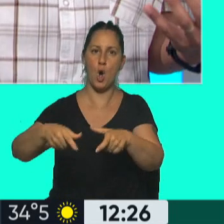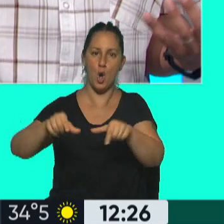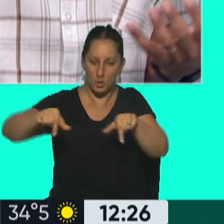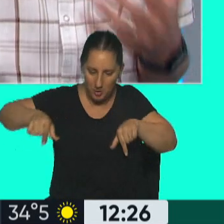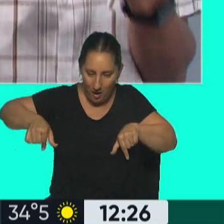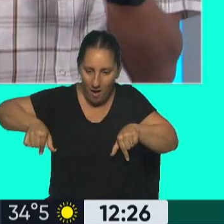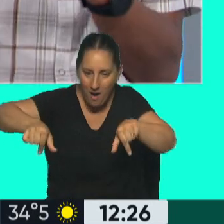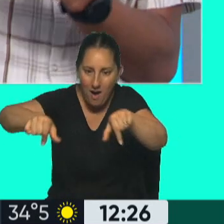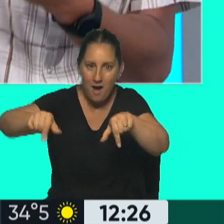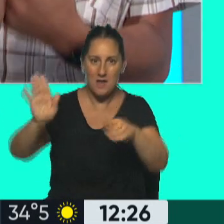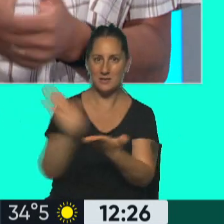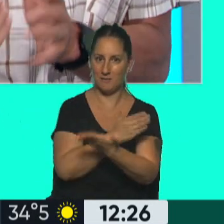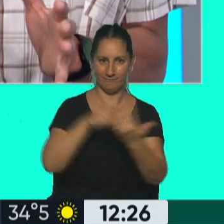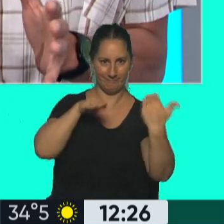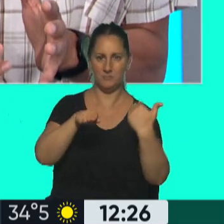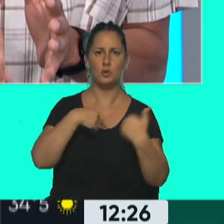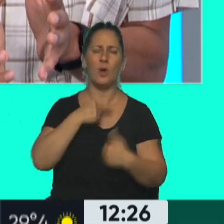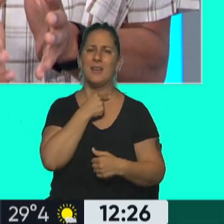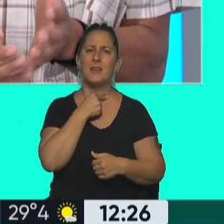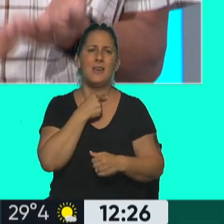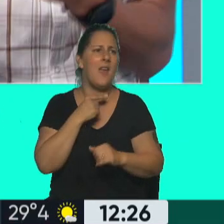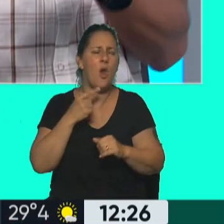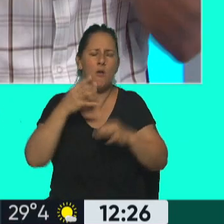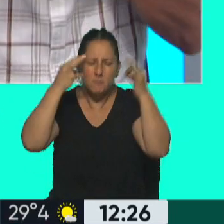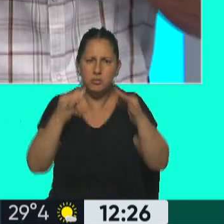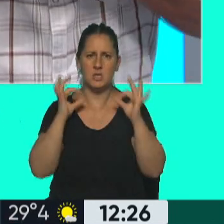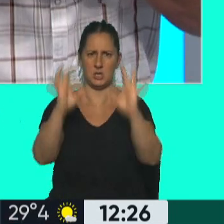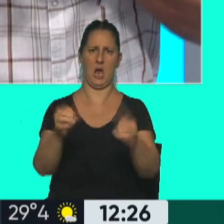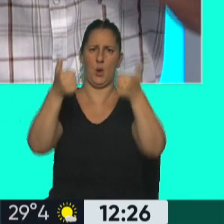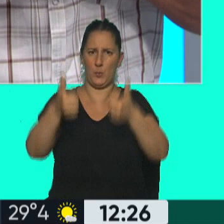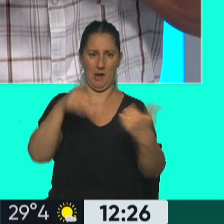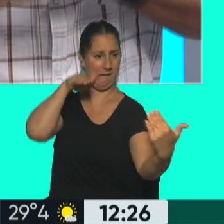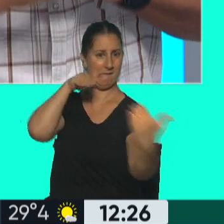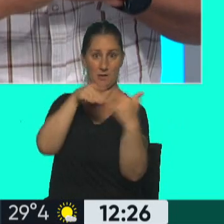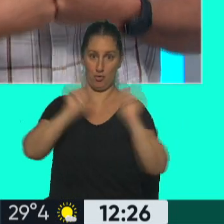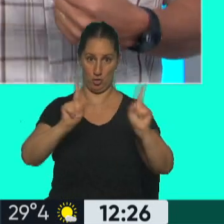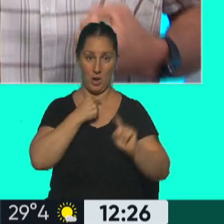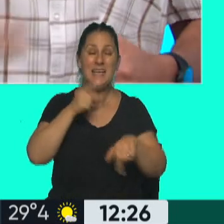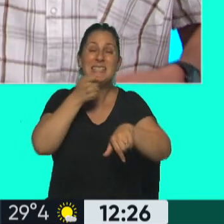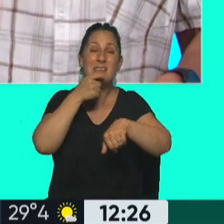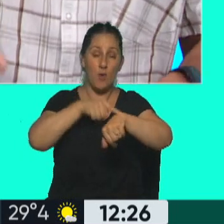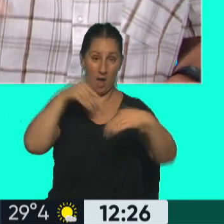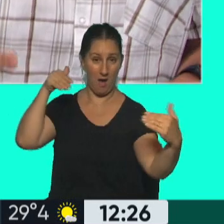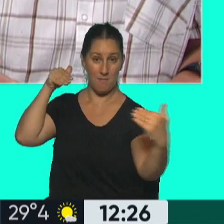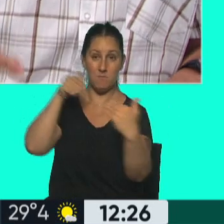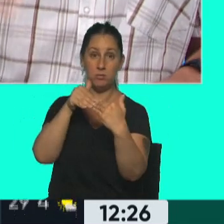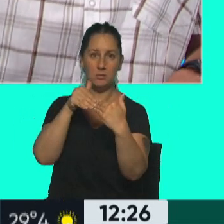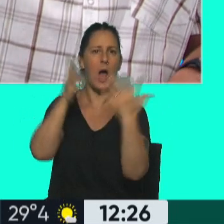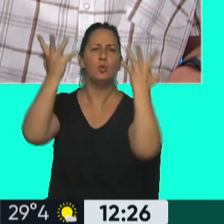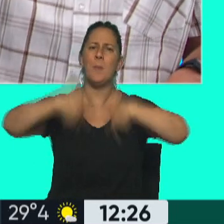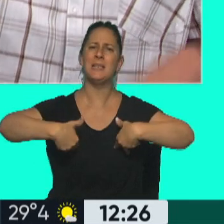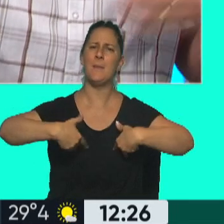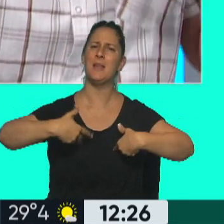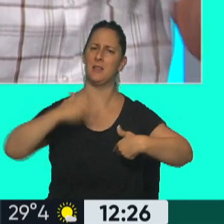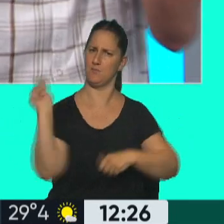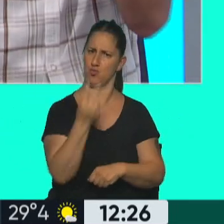las mejores condiciones. Vos lo único que querés es no tener un tortazo de frente. Al momento de yo tener un choque frontal, chicos, yo ahí tengo malas noticias. Porque